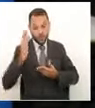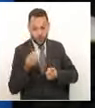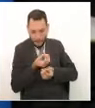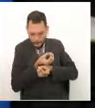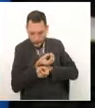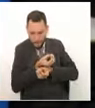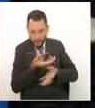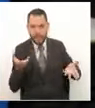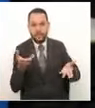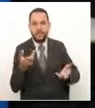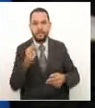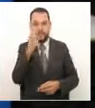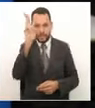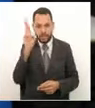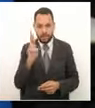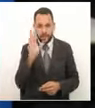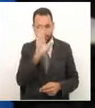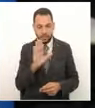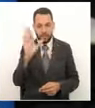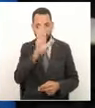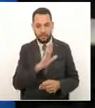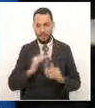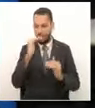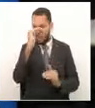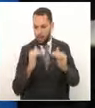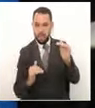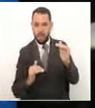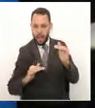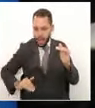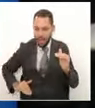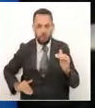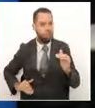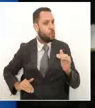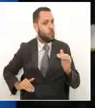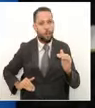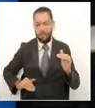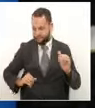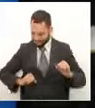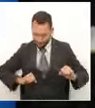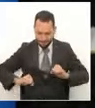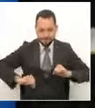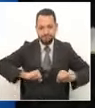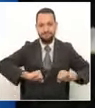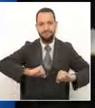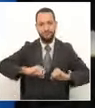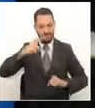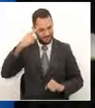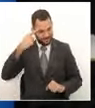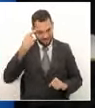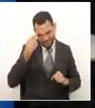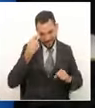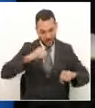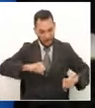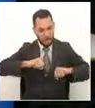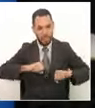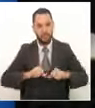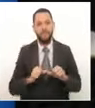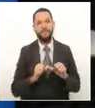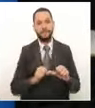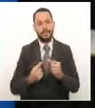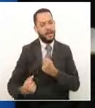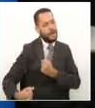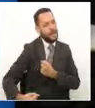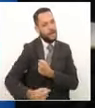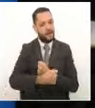Risaralda no ha sido inferior a esta convocatoria y a este compromiso. Un abrazo desde lo más